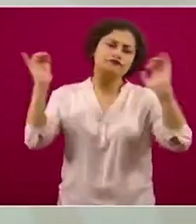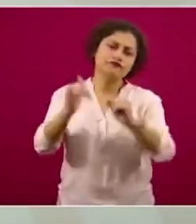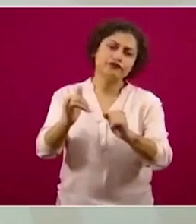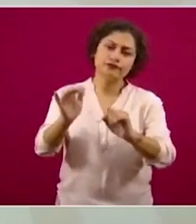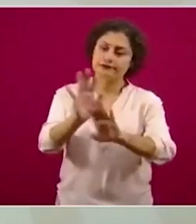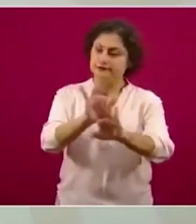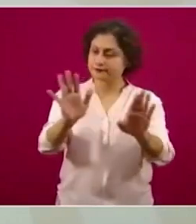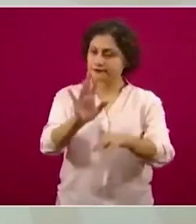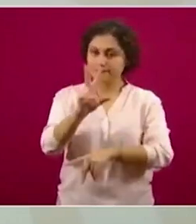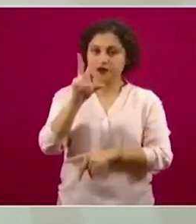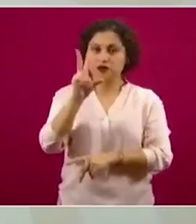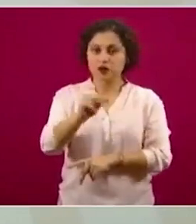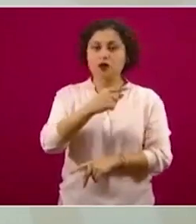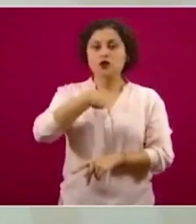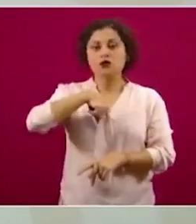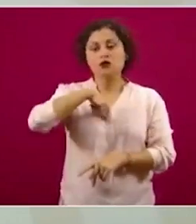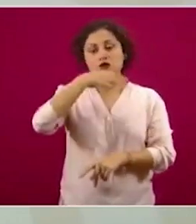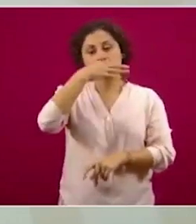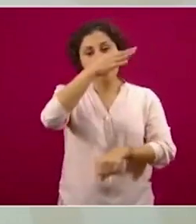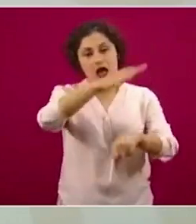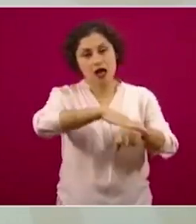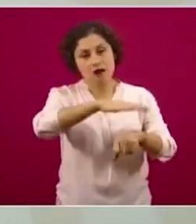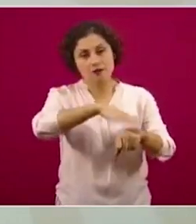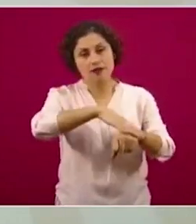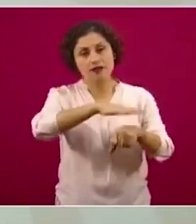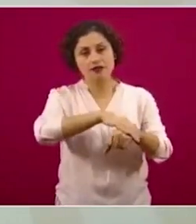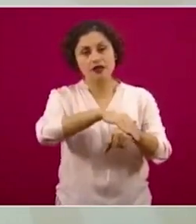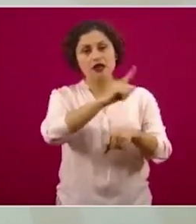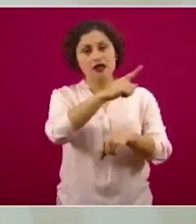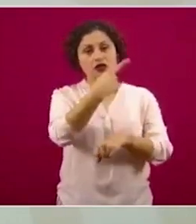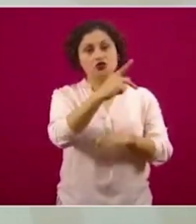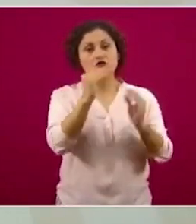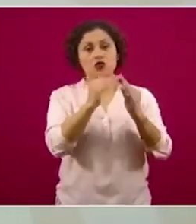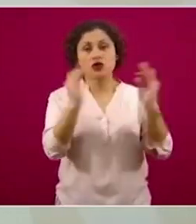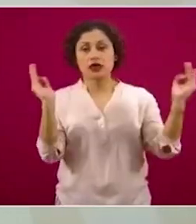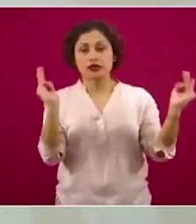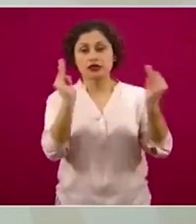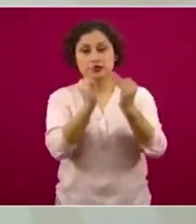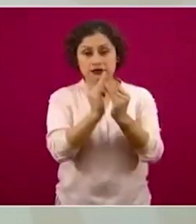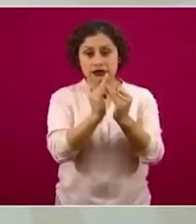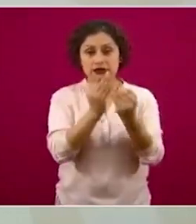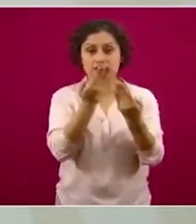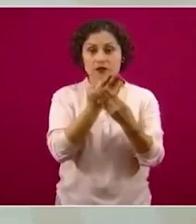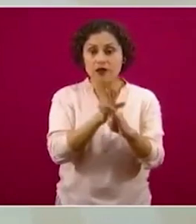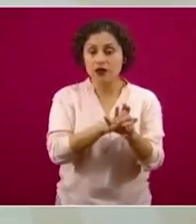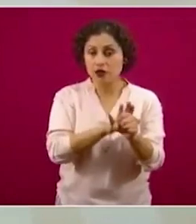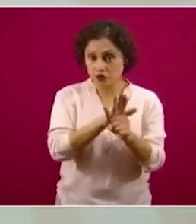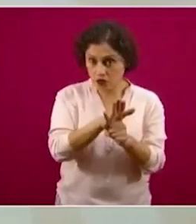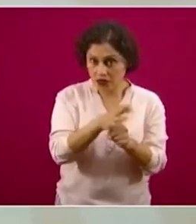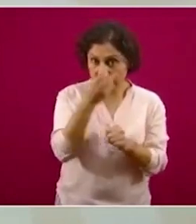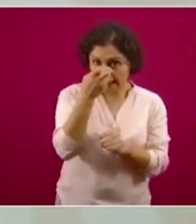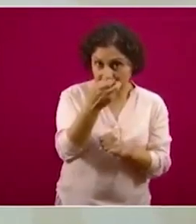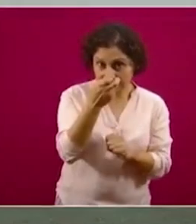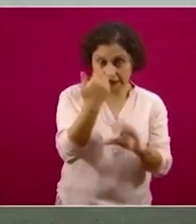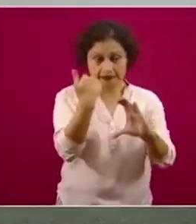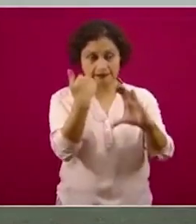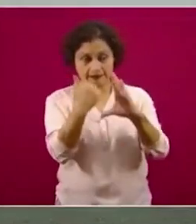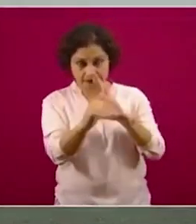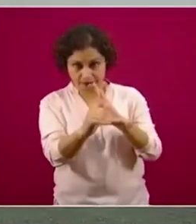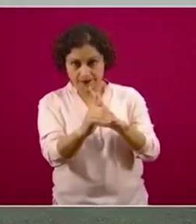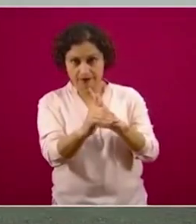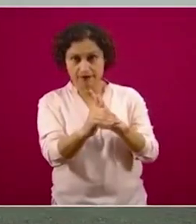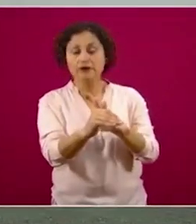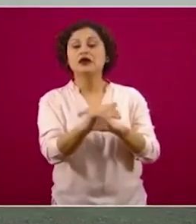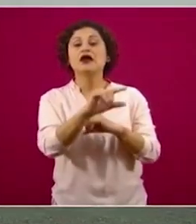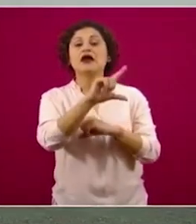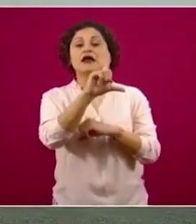asistir, la más cercana a su casa, se les notificará también el horario en